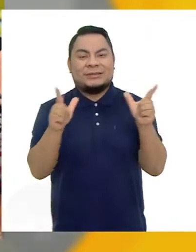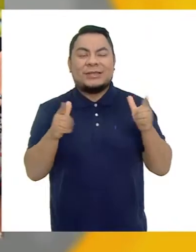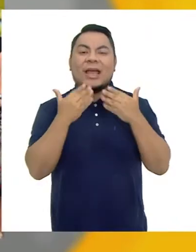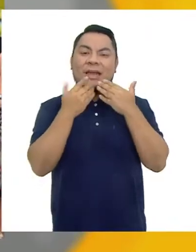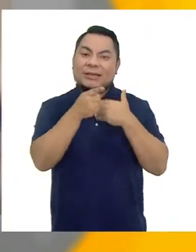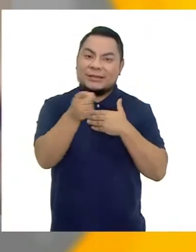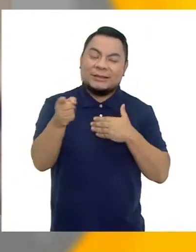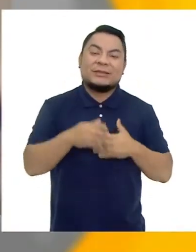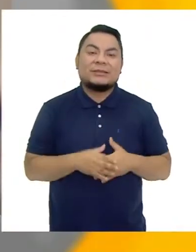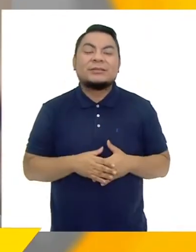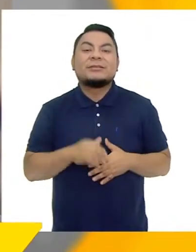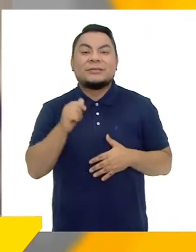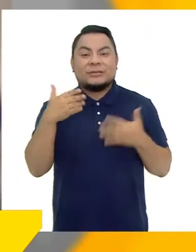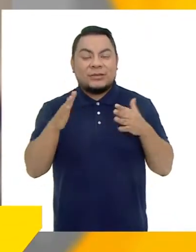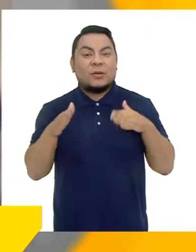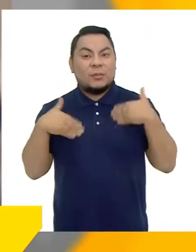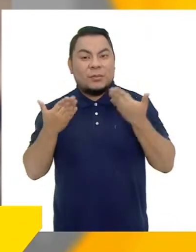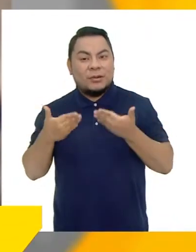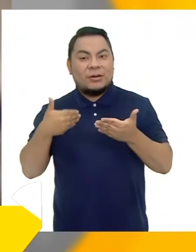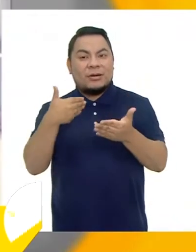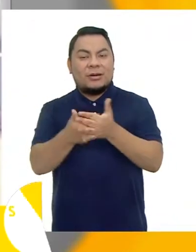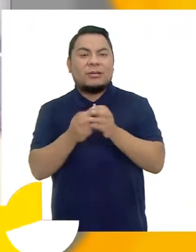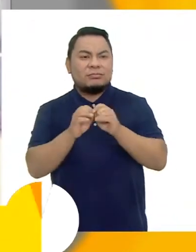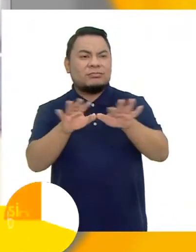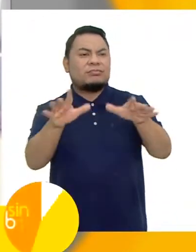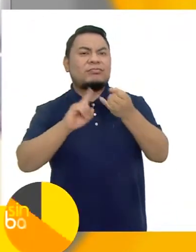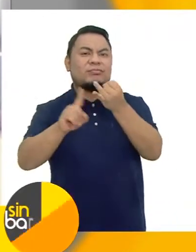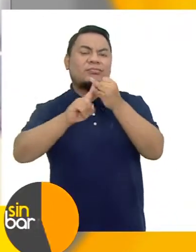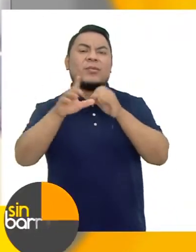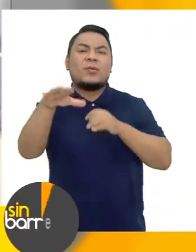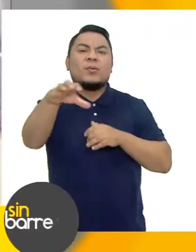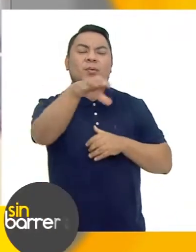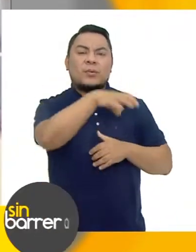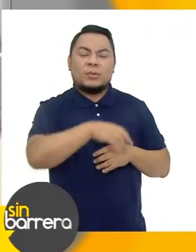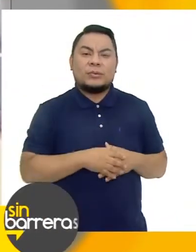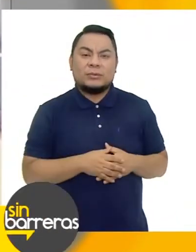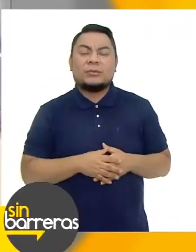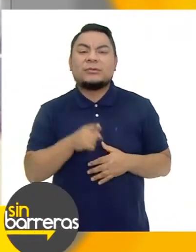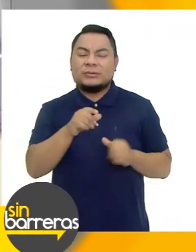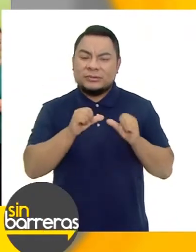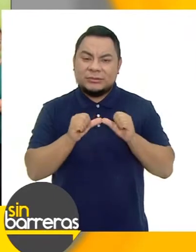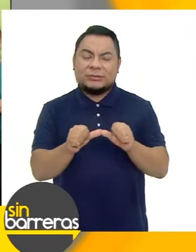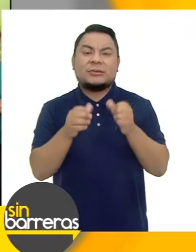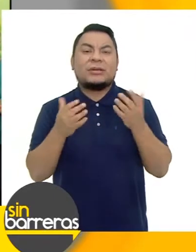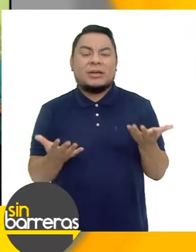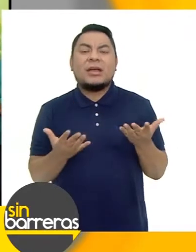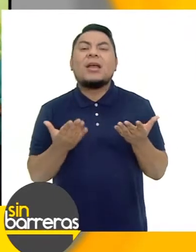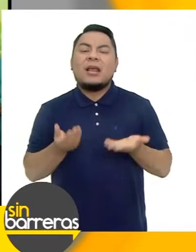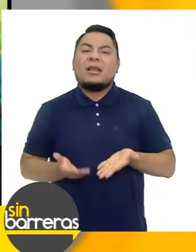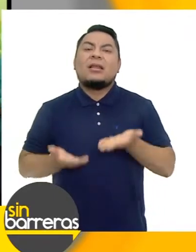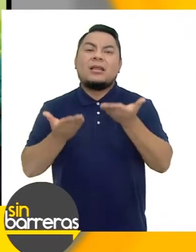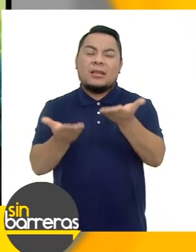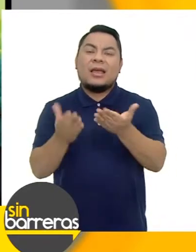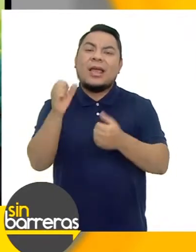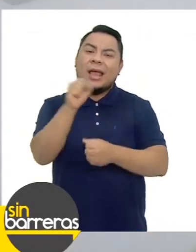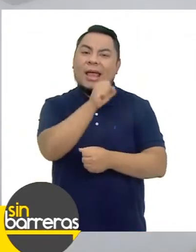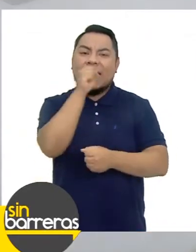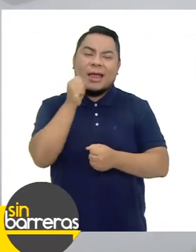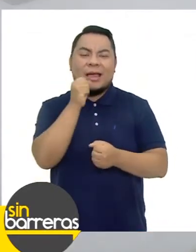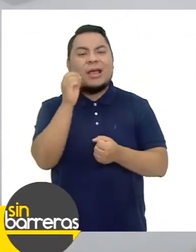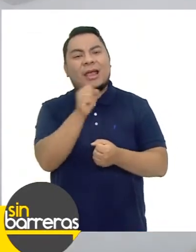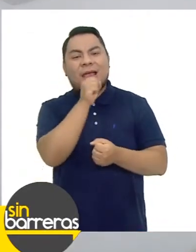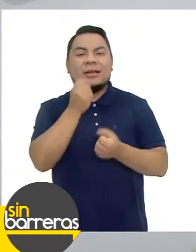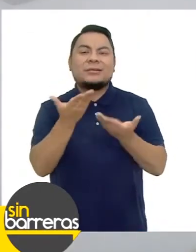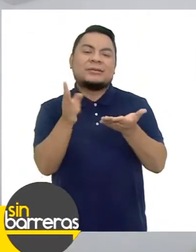Literatura Gracias a ellos Hemos podido Llegar a Distintos públicos Y seguir Dando